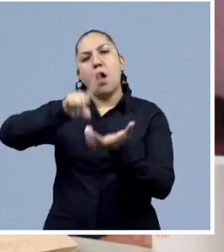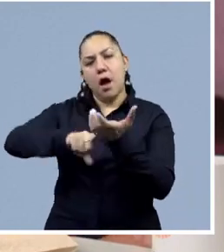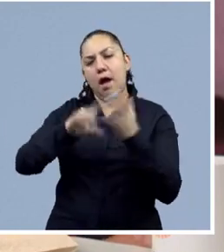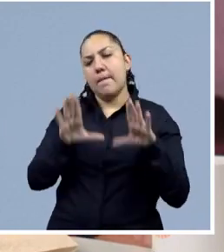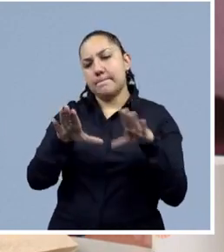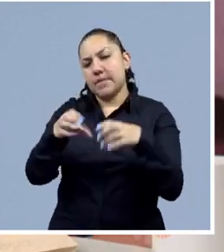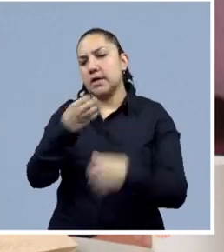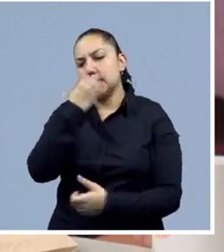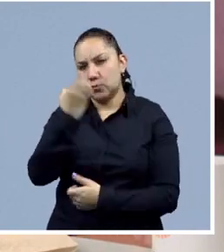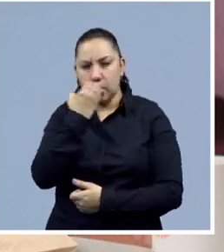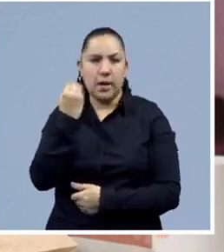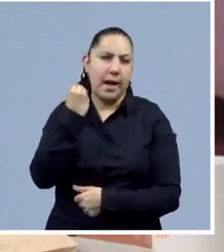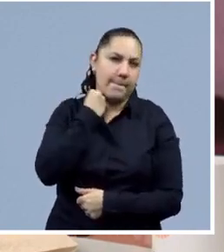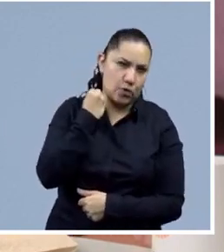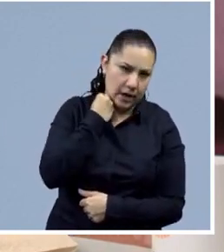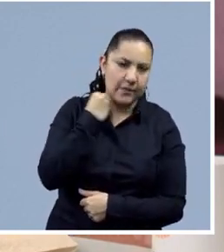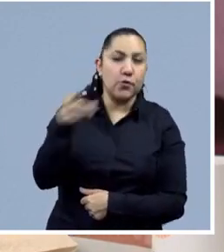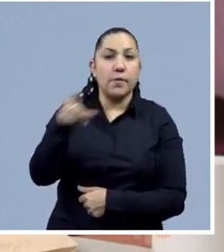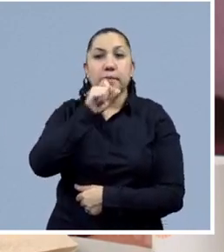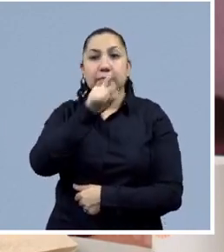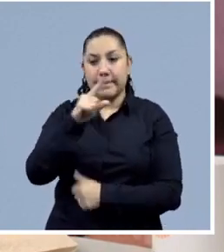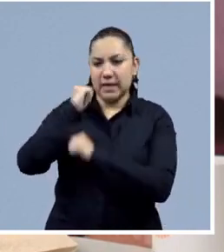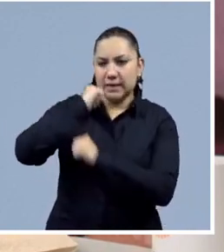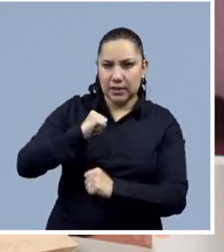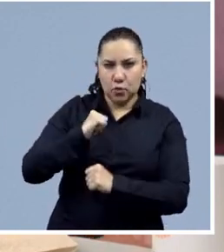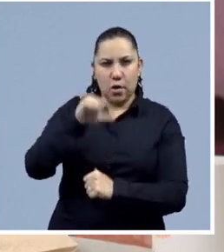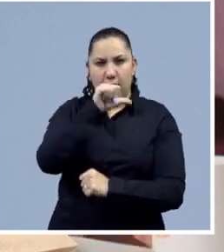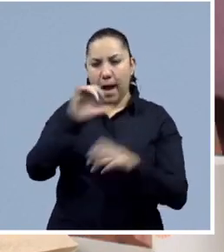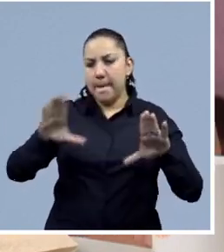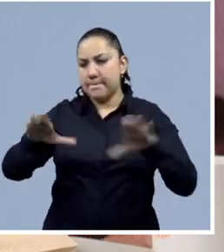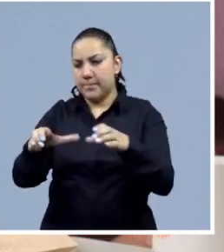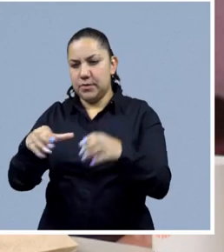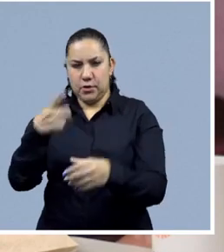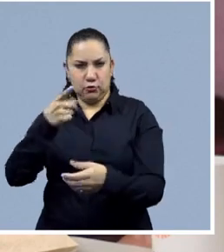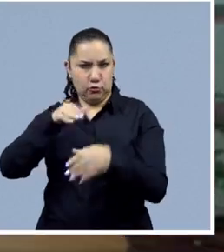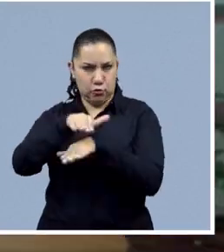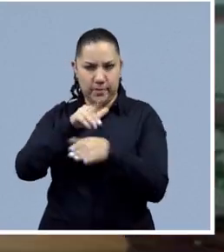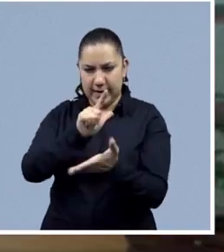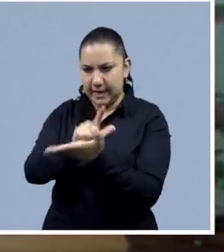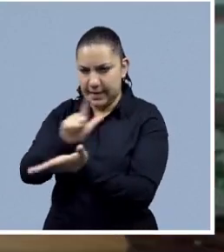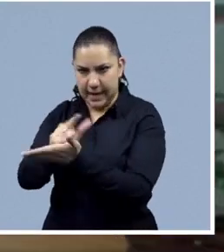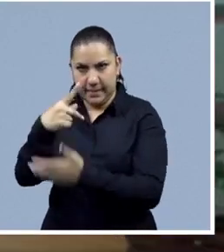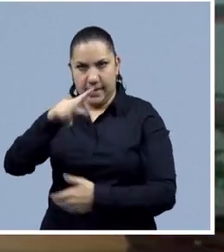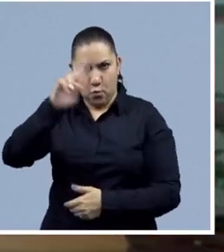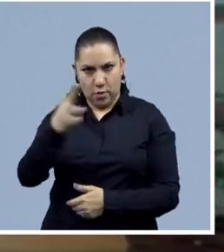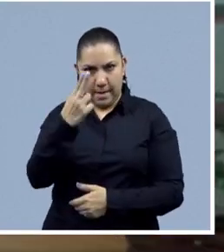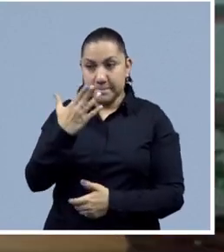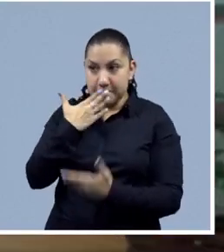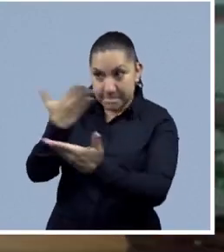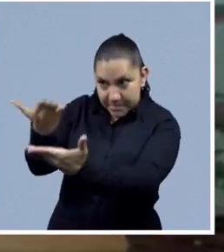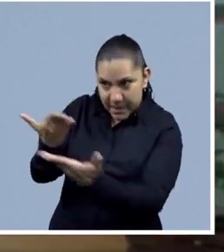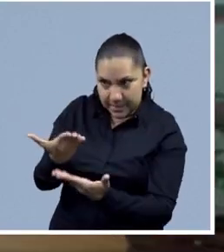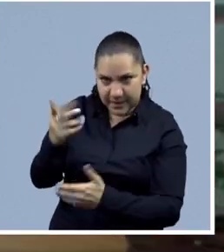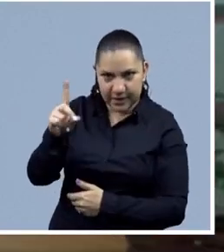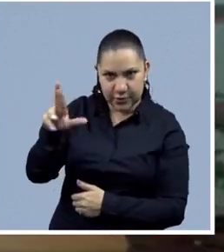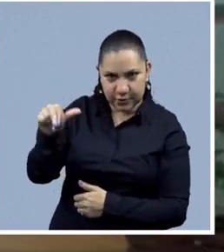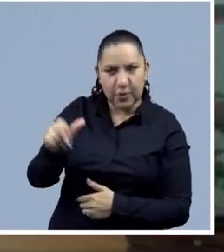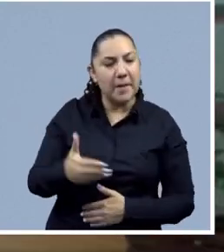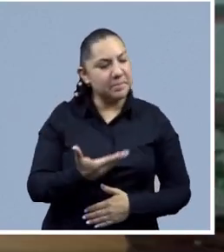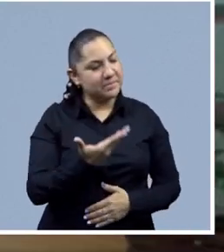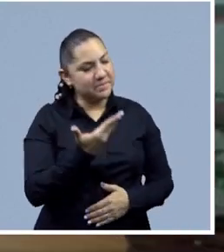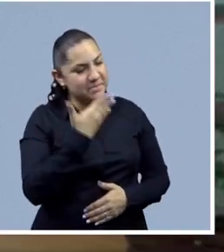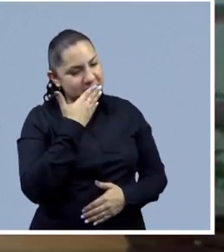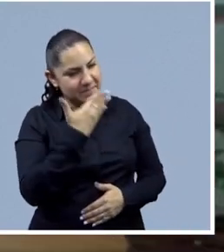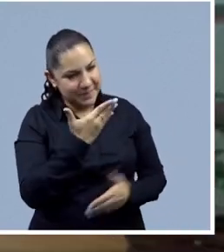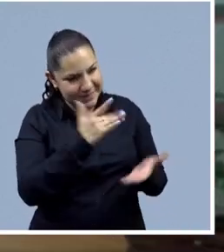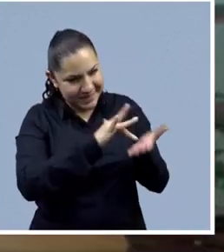la Facultad de Derecho y titular del Observatorio Jurídico de Género de la UNAM. Bienvenida, doctora. Muchas gracias por la invitación. Es un gusto estar con ustedes. Muchas